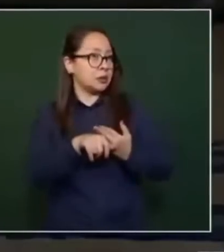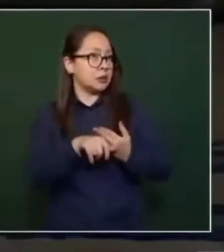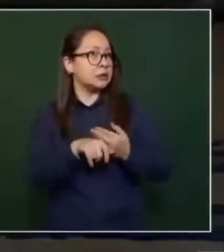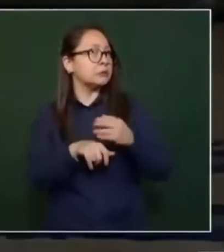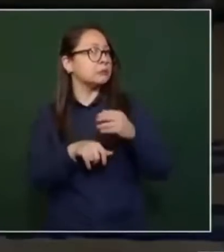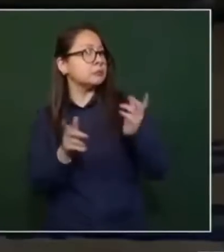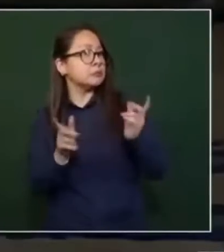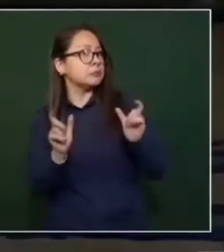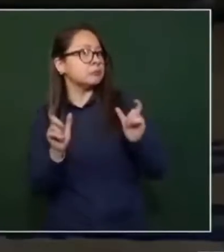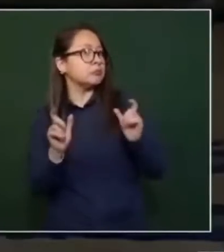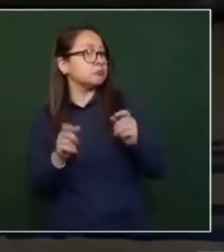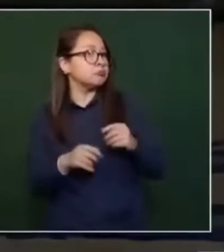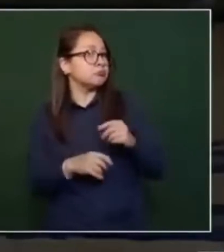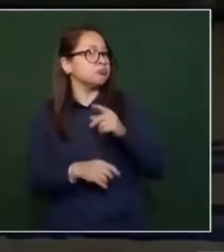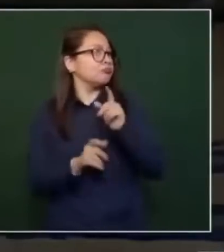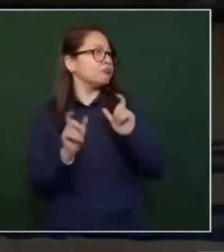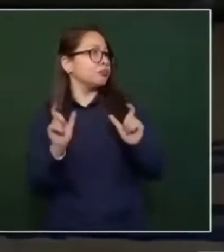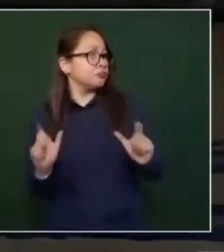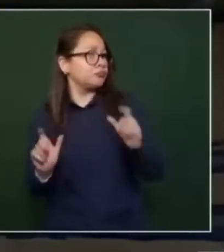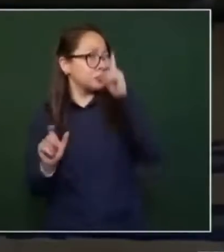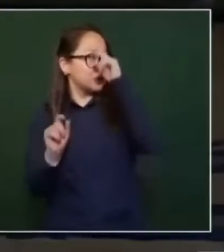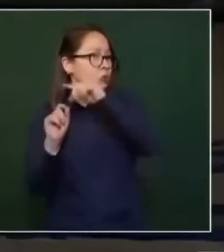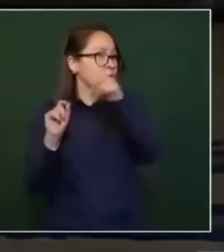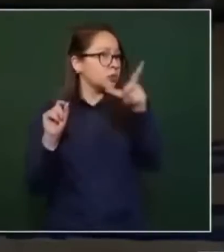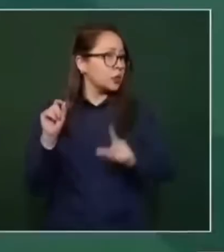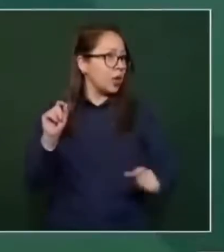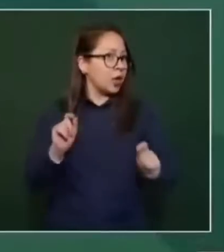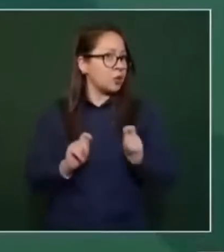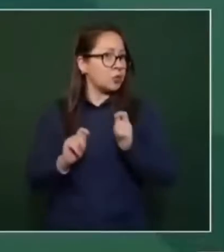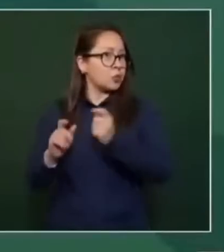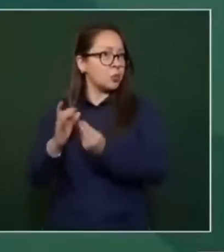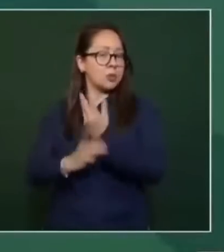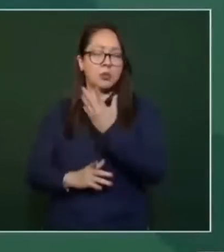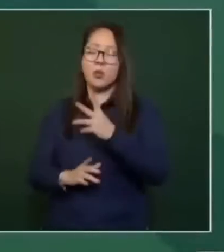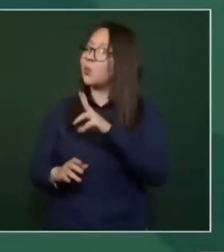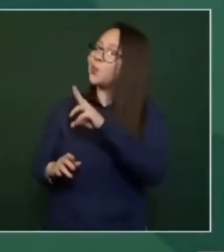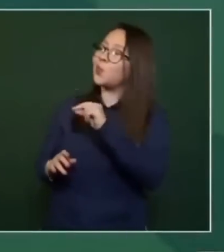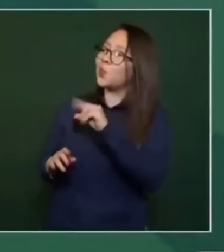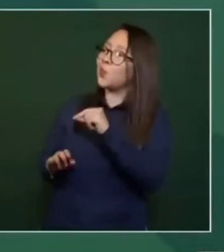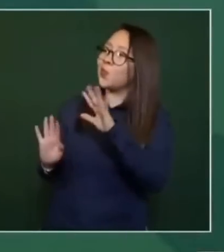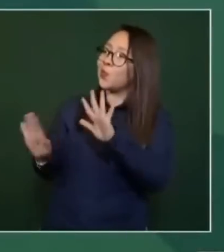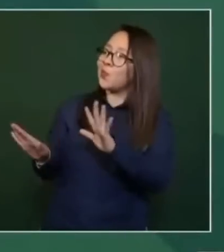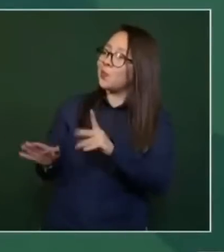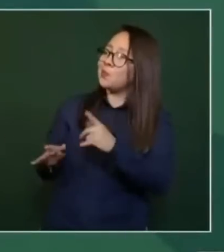queda igual, es que hasta se arrepintieron ayer.